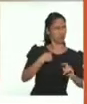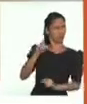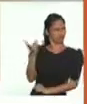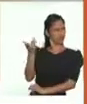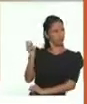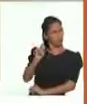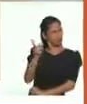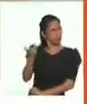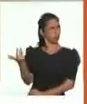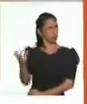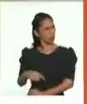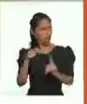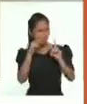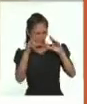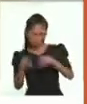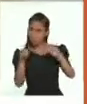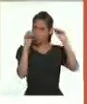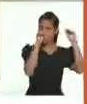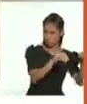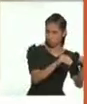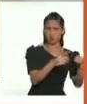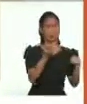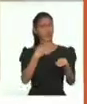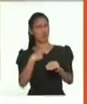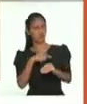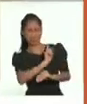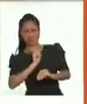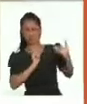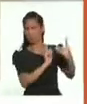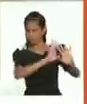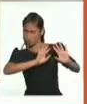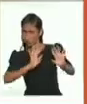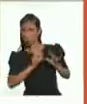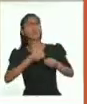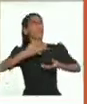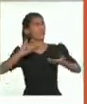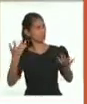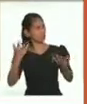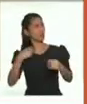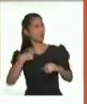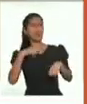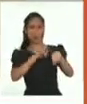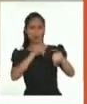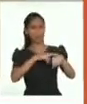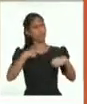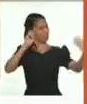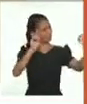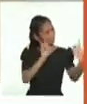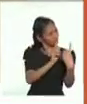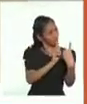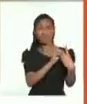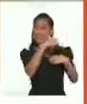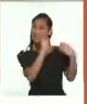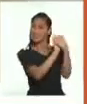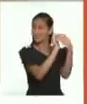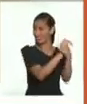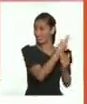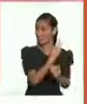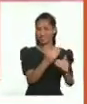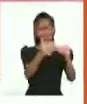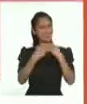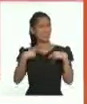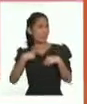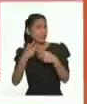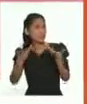No entiendo qué tiene que ver con que recién haya llegado al barrio. Solo era un niño nuevo. Terminamos conociéndonos y nos hicimos buenos amigos.